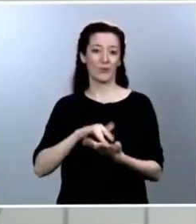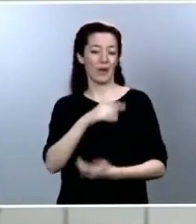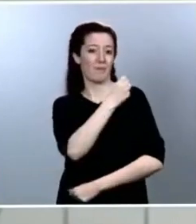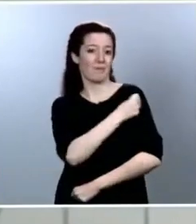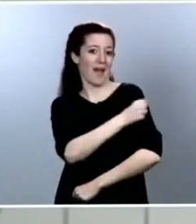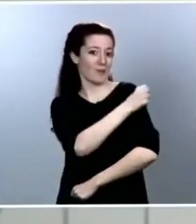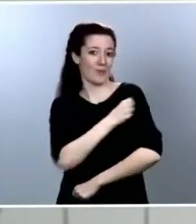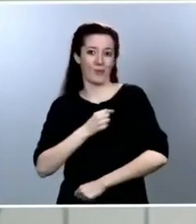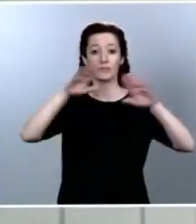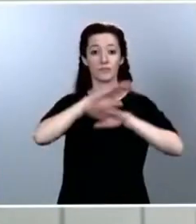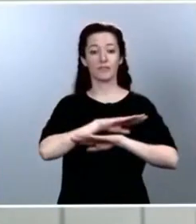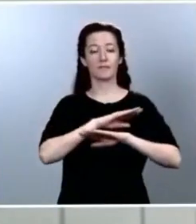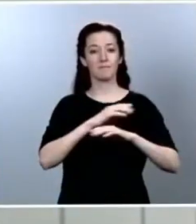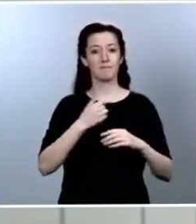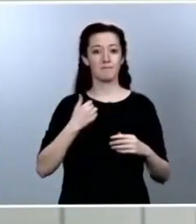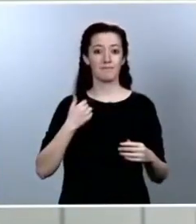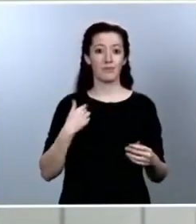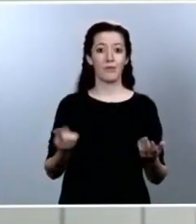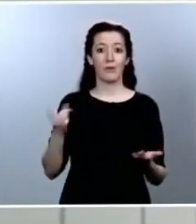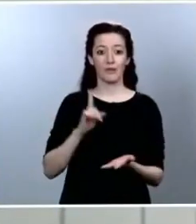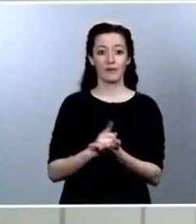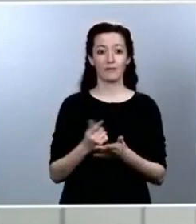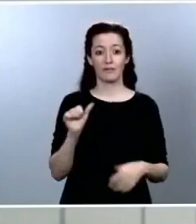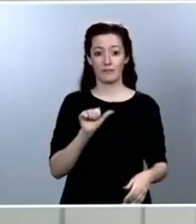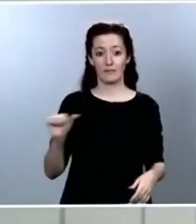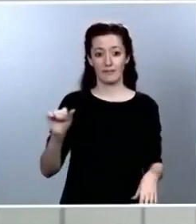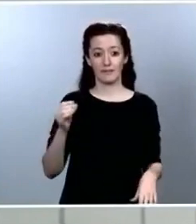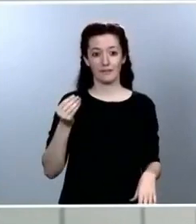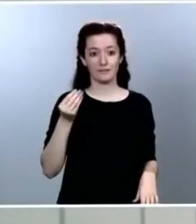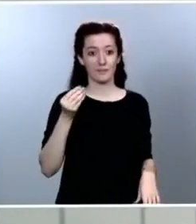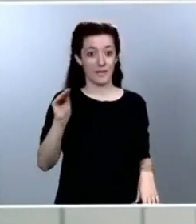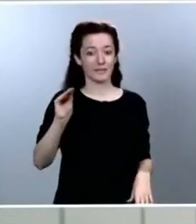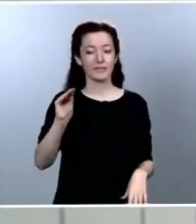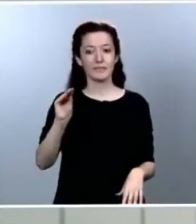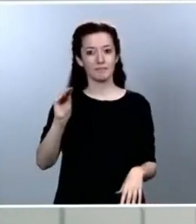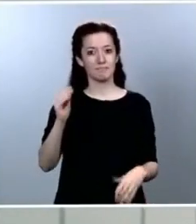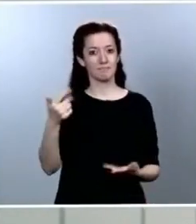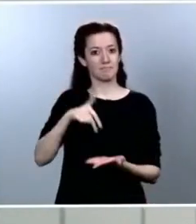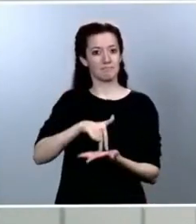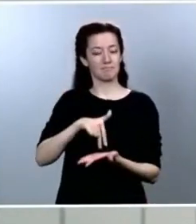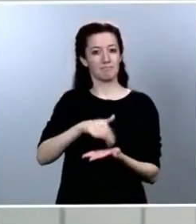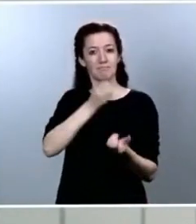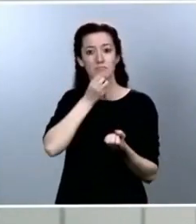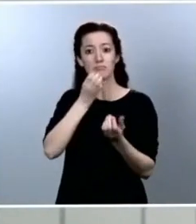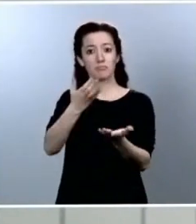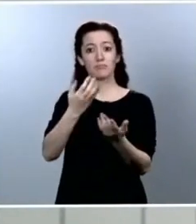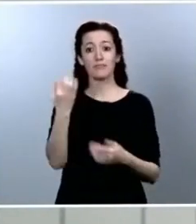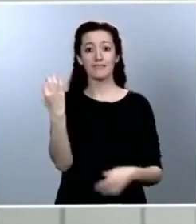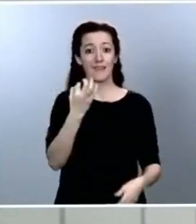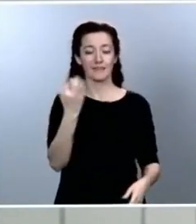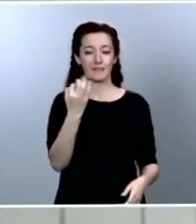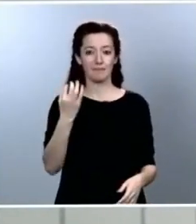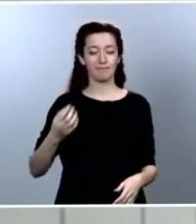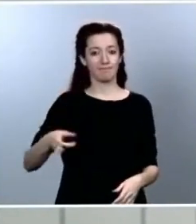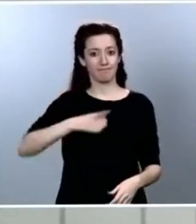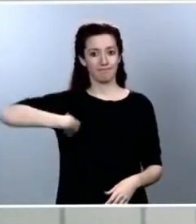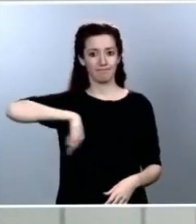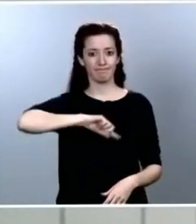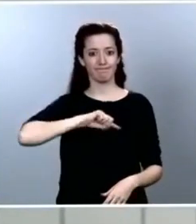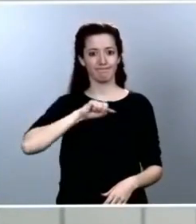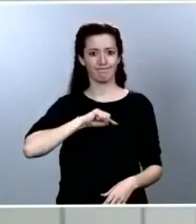administrativas. Y debo comenzar expresando el sentir de todos por la pérdida de casi 23.000